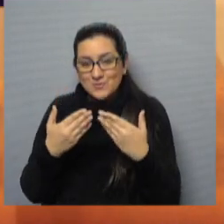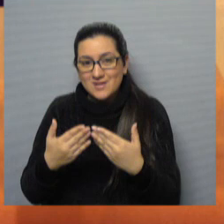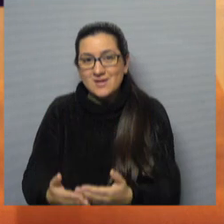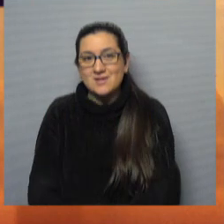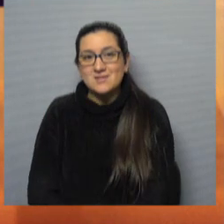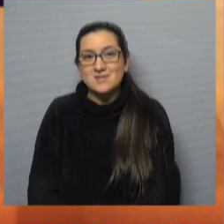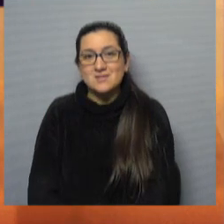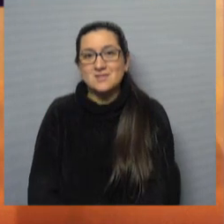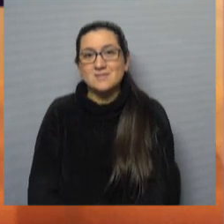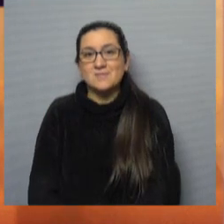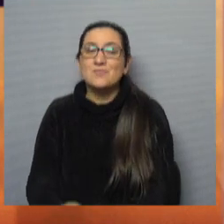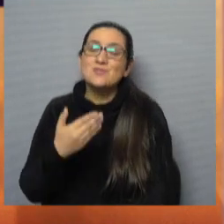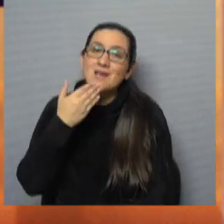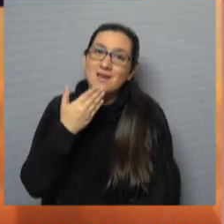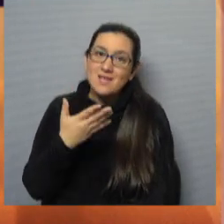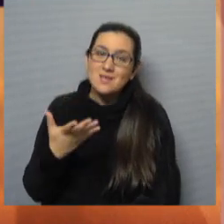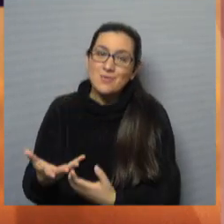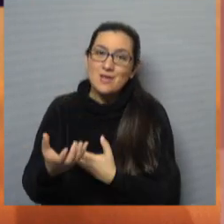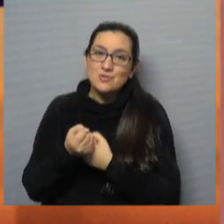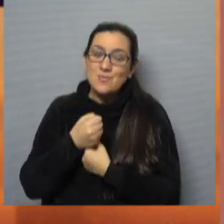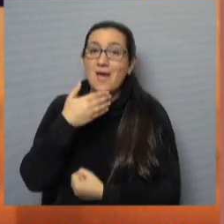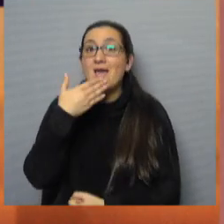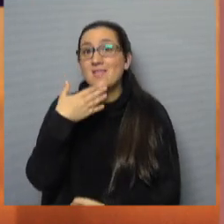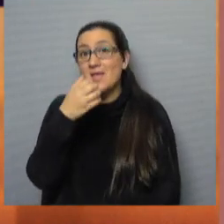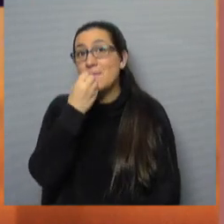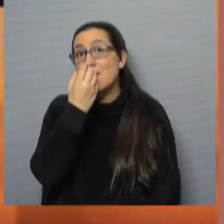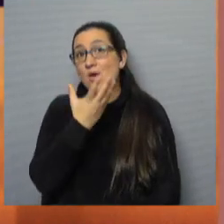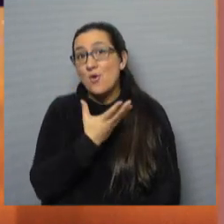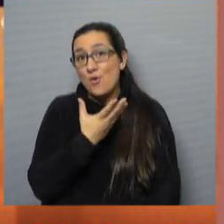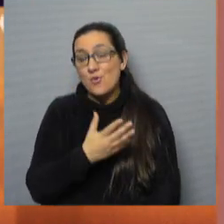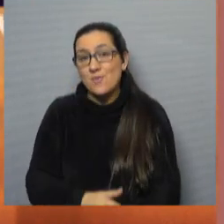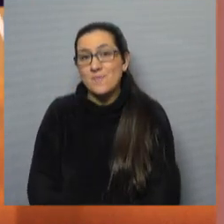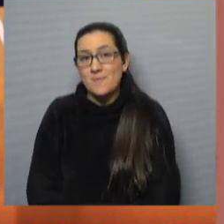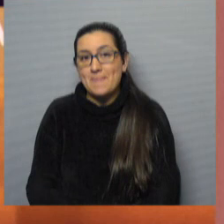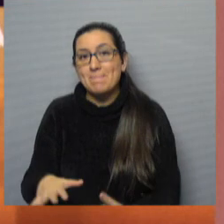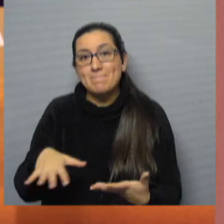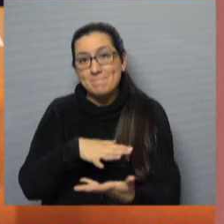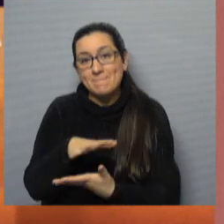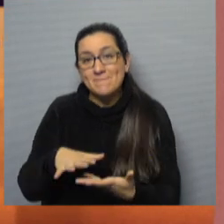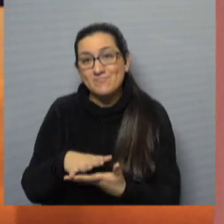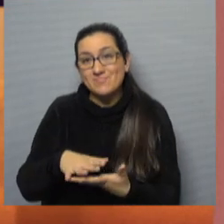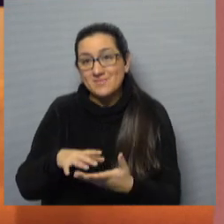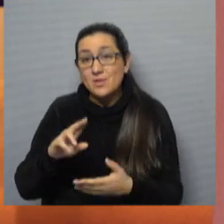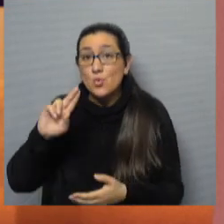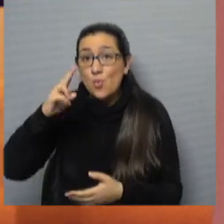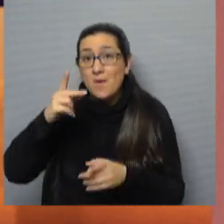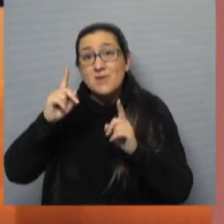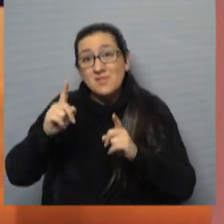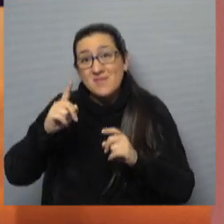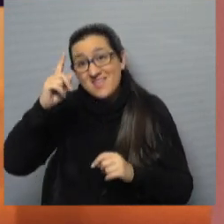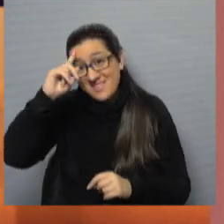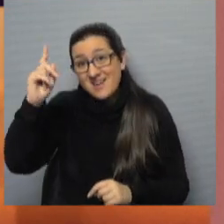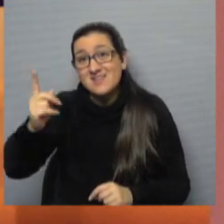Muchísimo que nos hayas ayudado a entender un poco mejor el escenario regional e internacional, en el que estamos